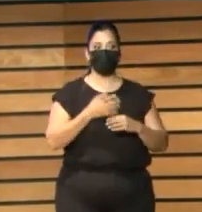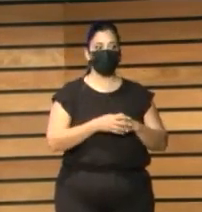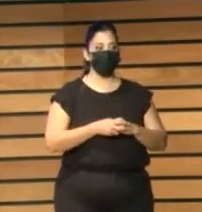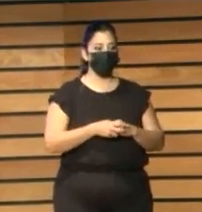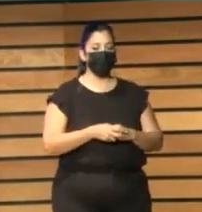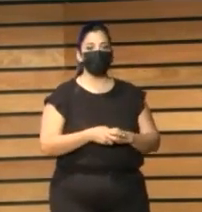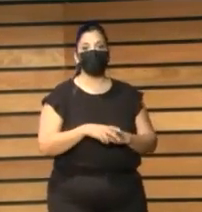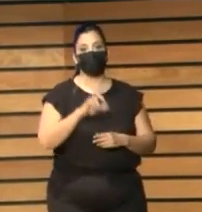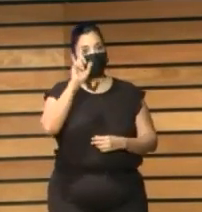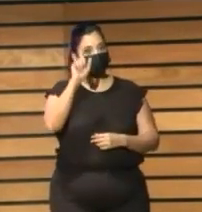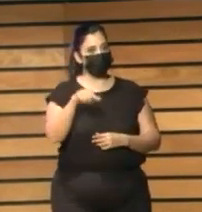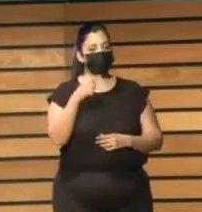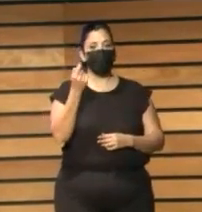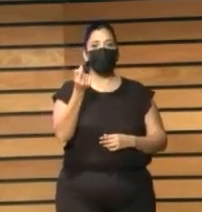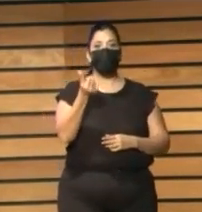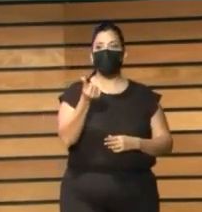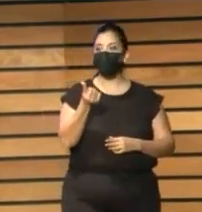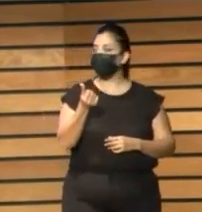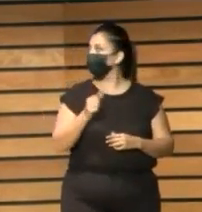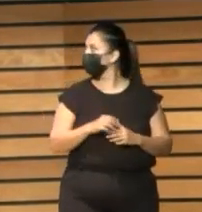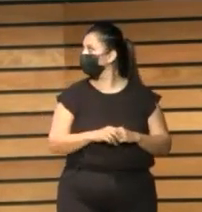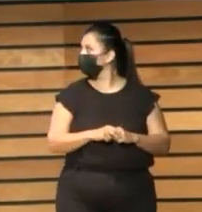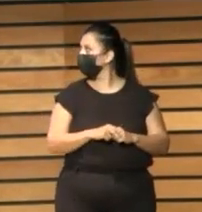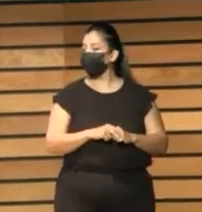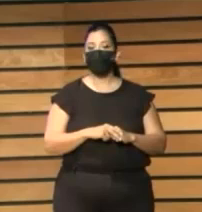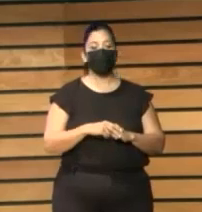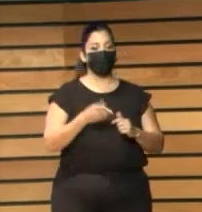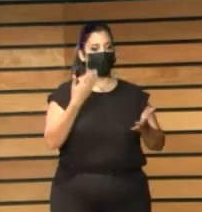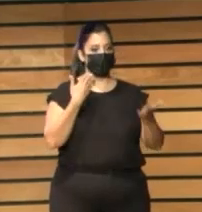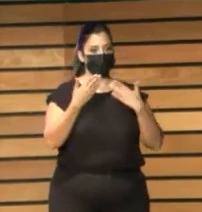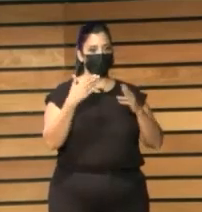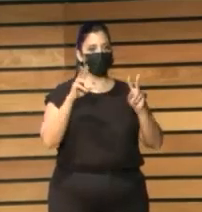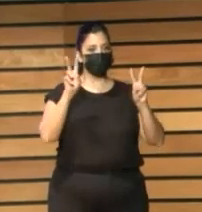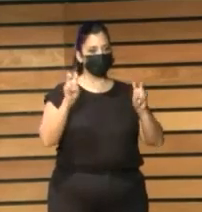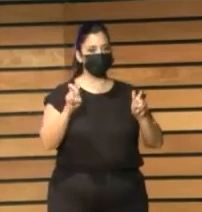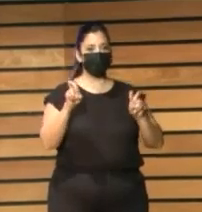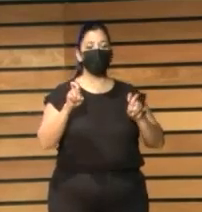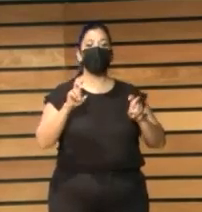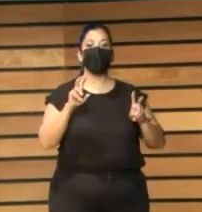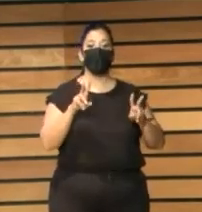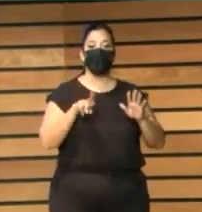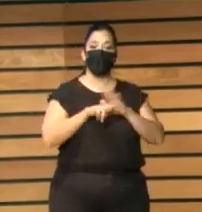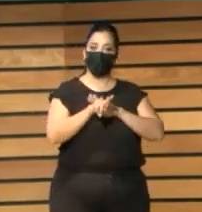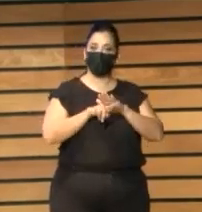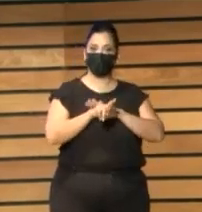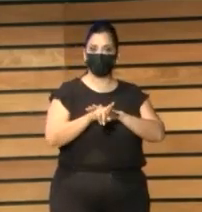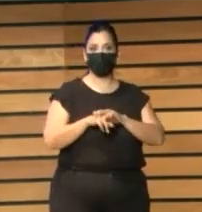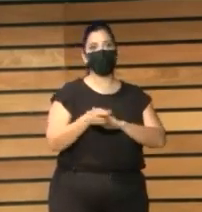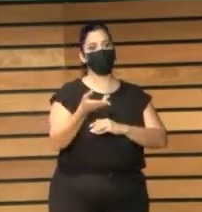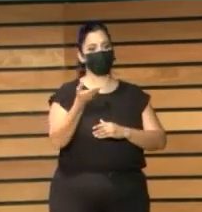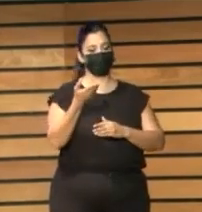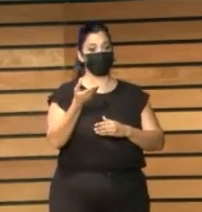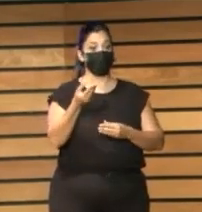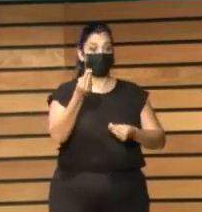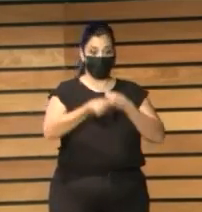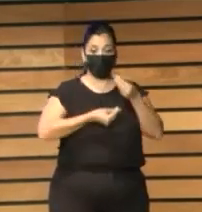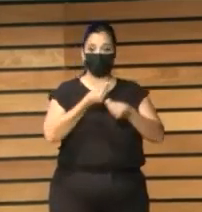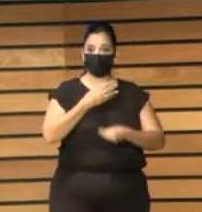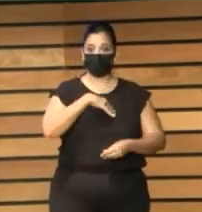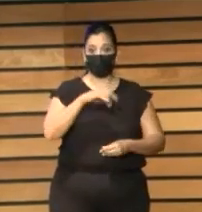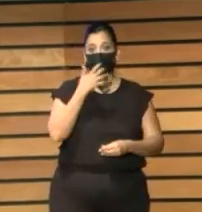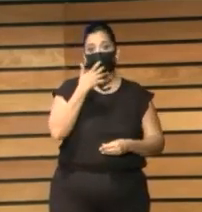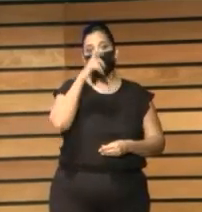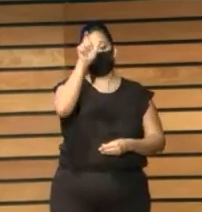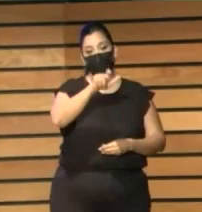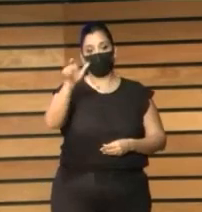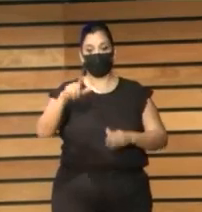comentaba también de formación digital básica en el aprovechamiento de recursos para personas en exclusión social, que serían